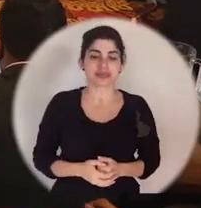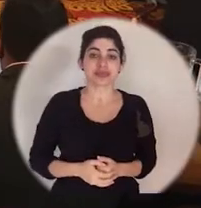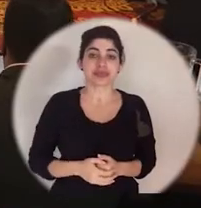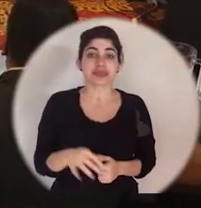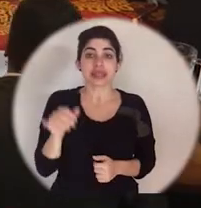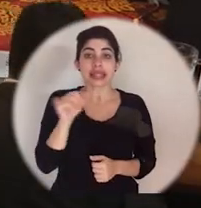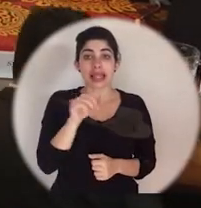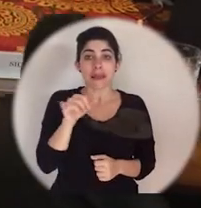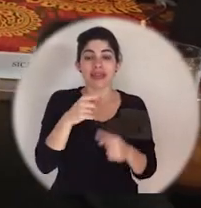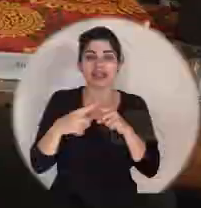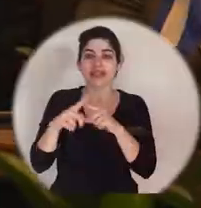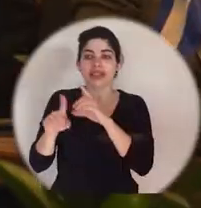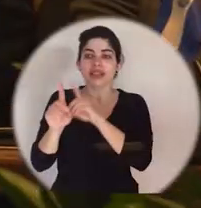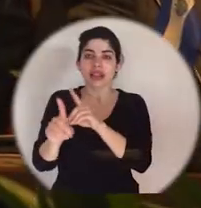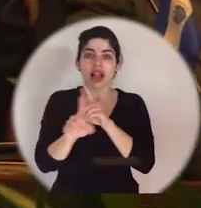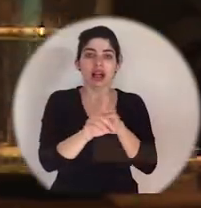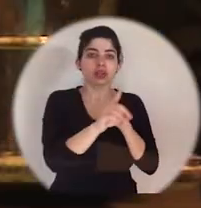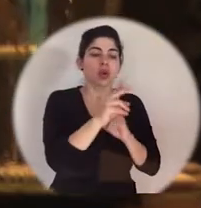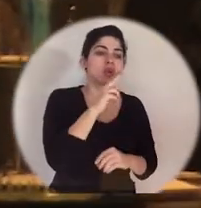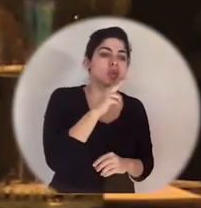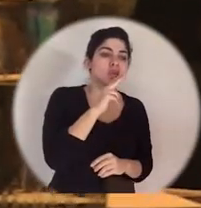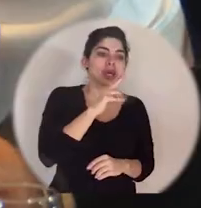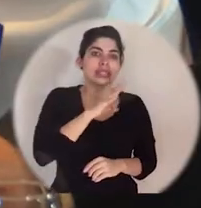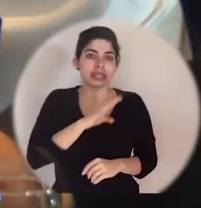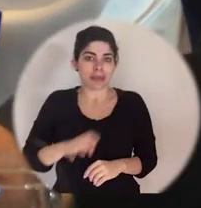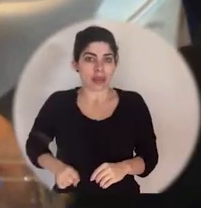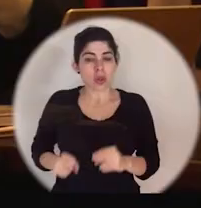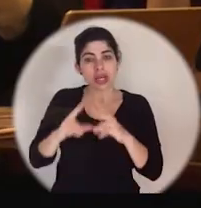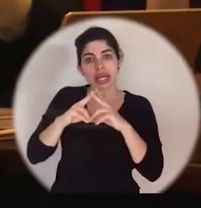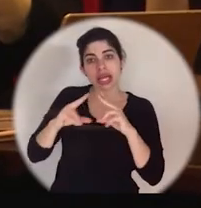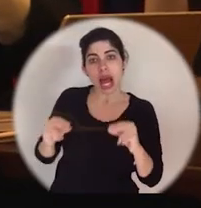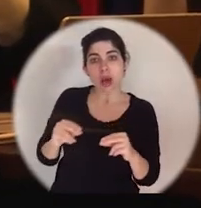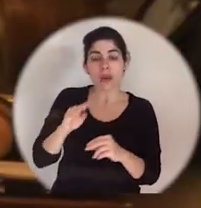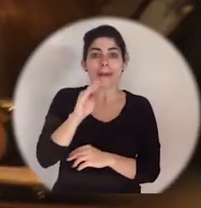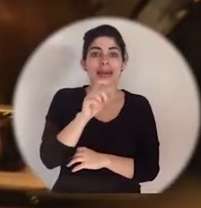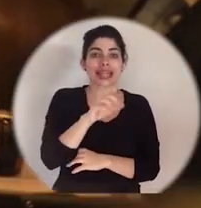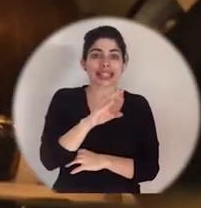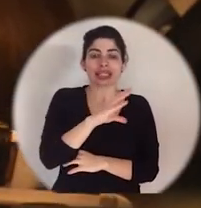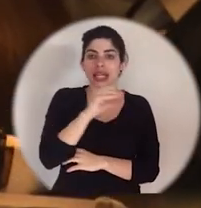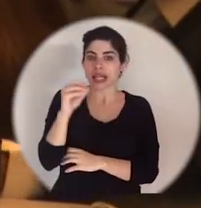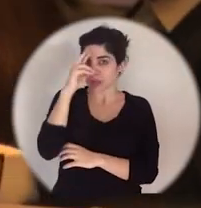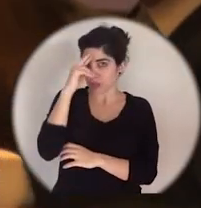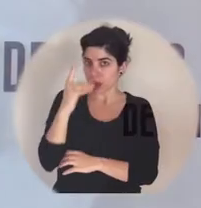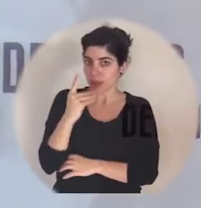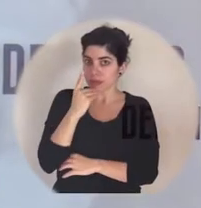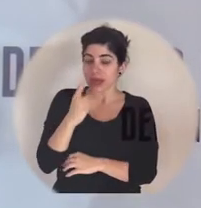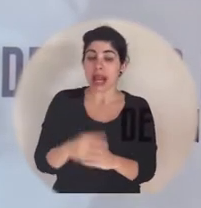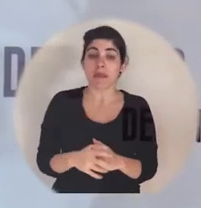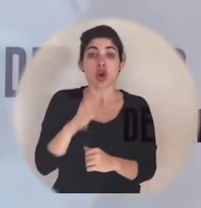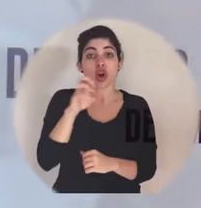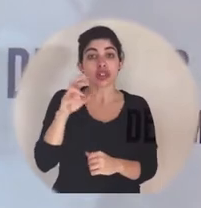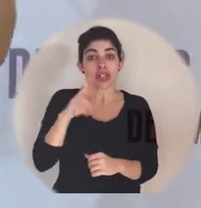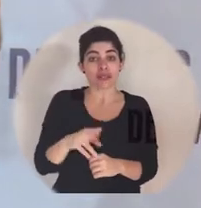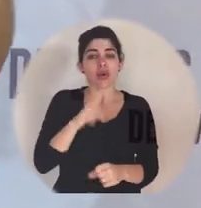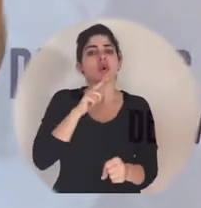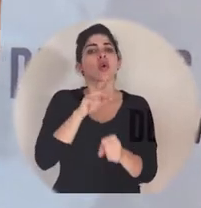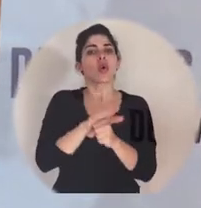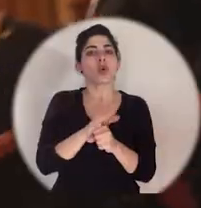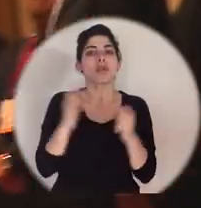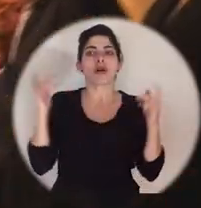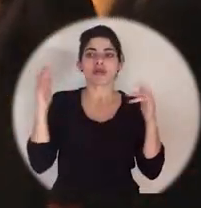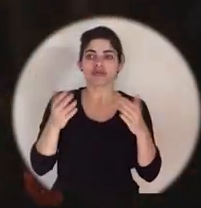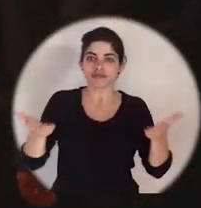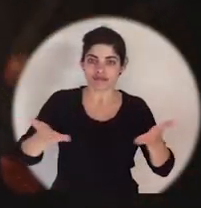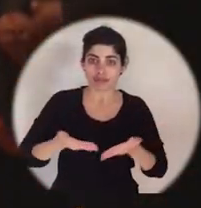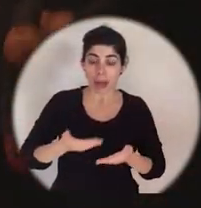así como de las delegaciones de Honduras, El Salvador, Nicaragua, Belize y República Dominicana. Costa Rica cumplió como anfitrión.